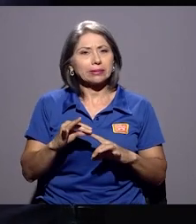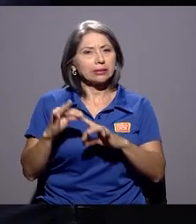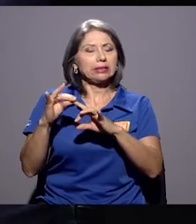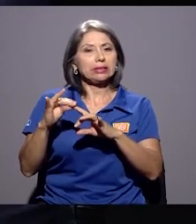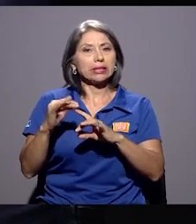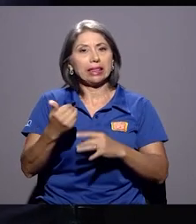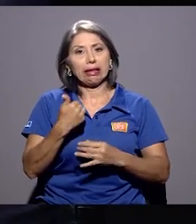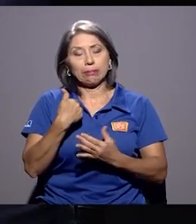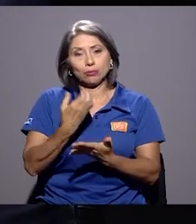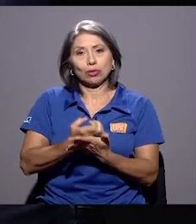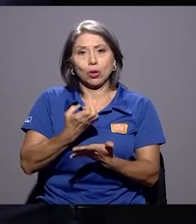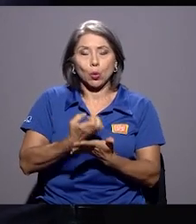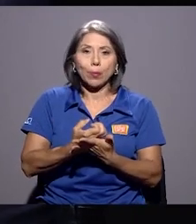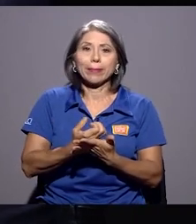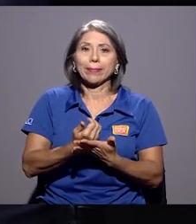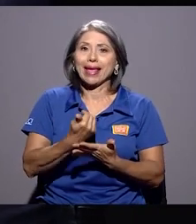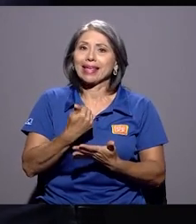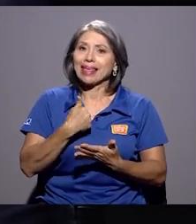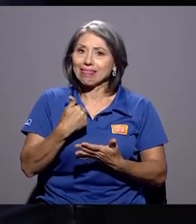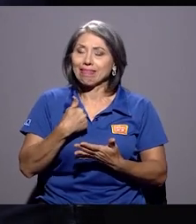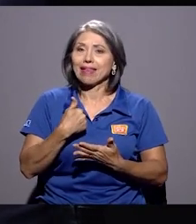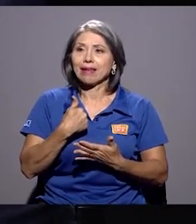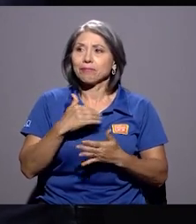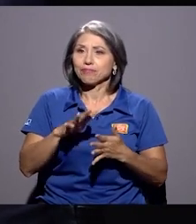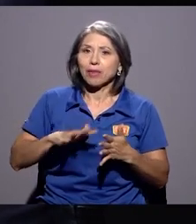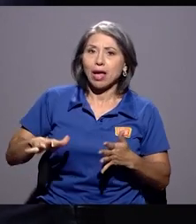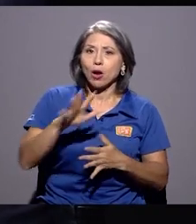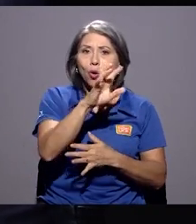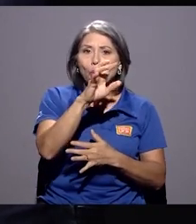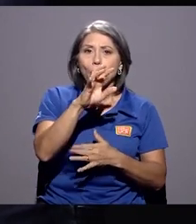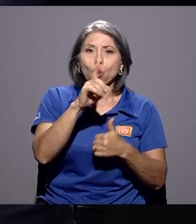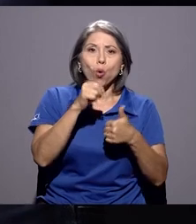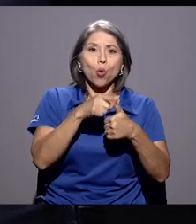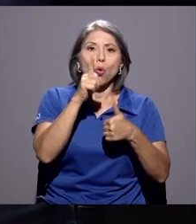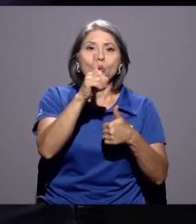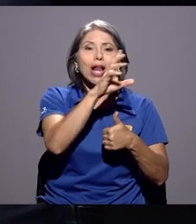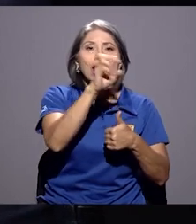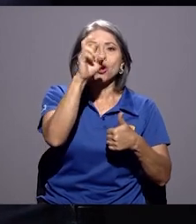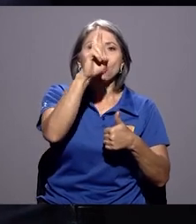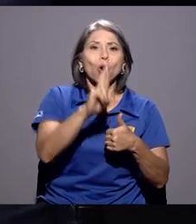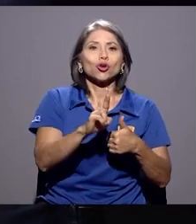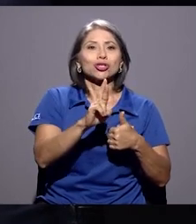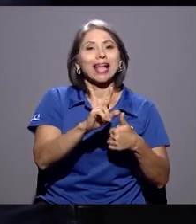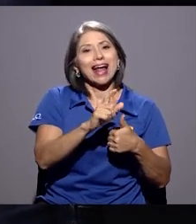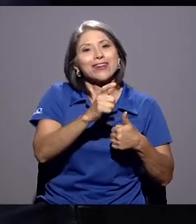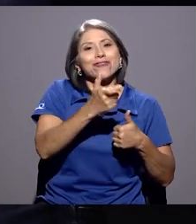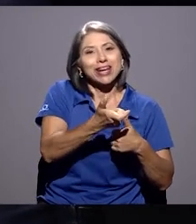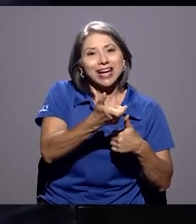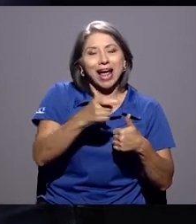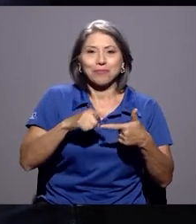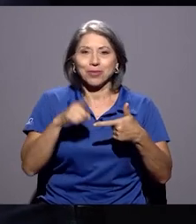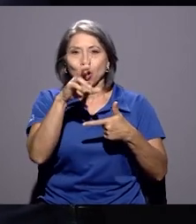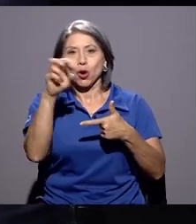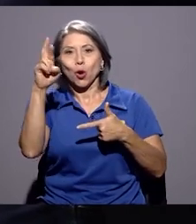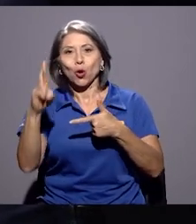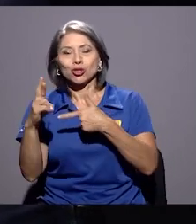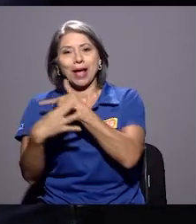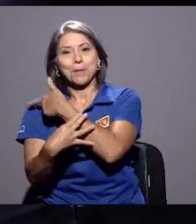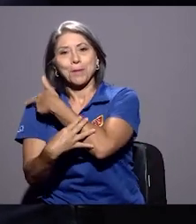tenemos una economía que tiene una costa rica y una costa pobre. La costa rica,